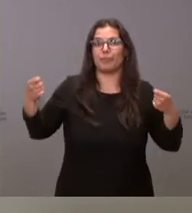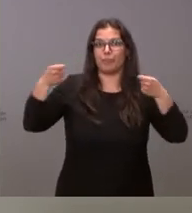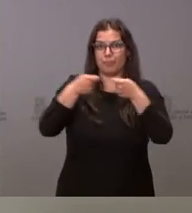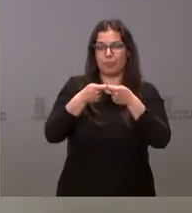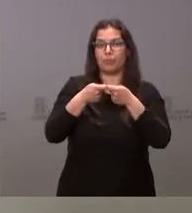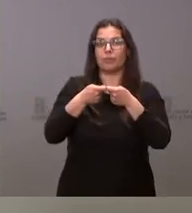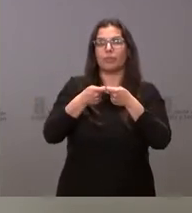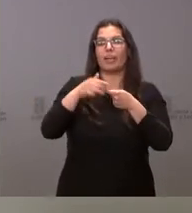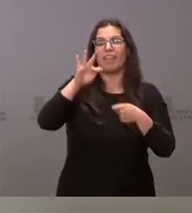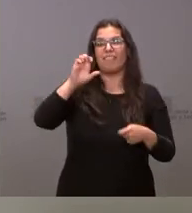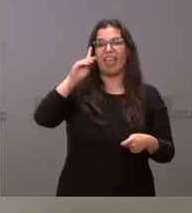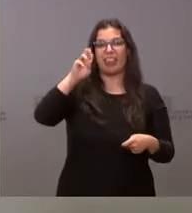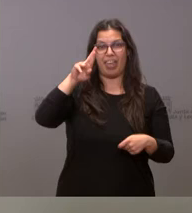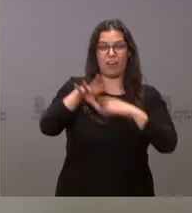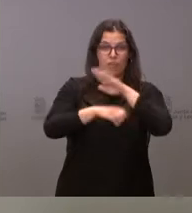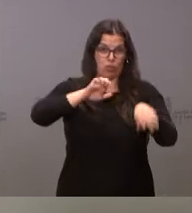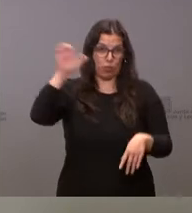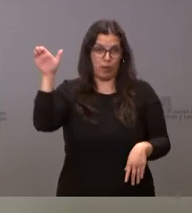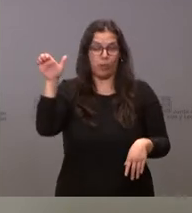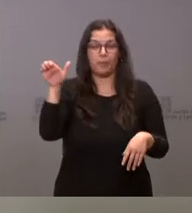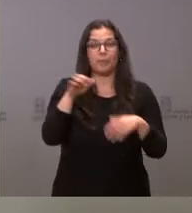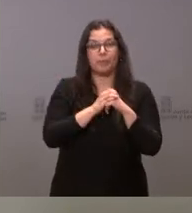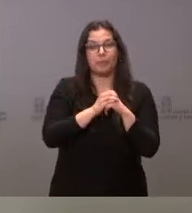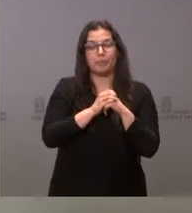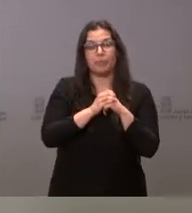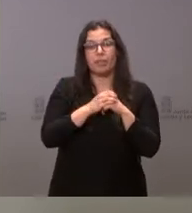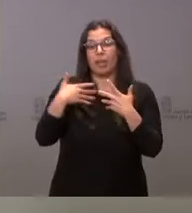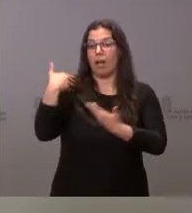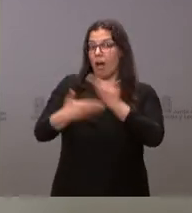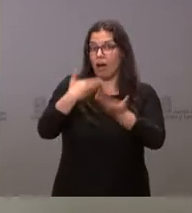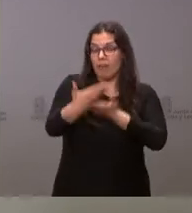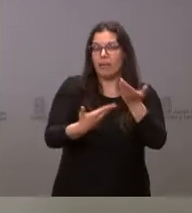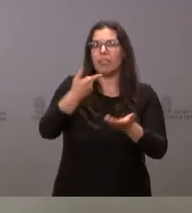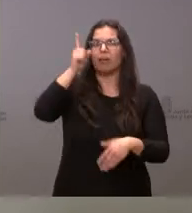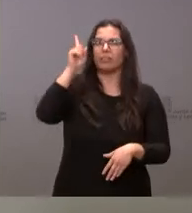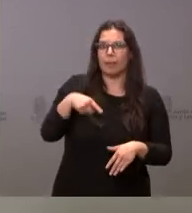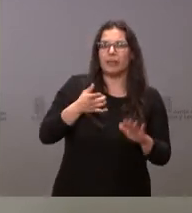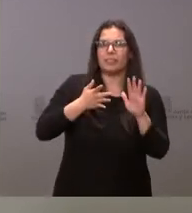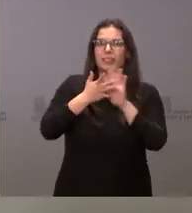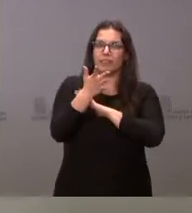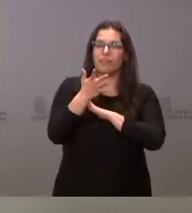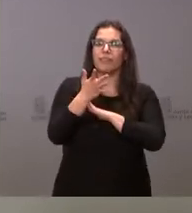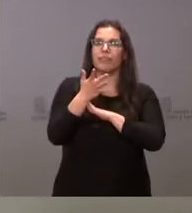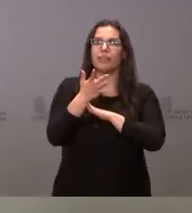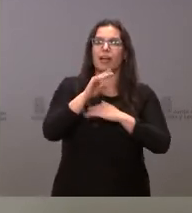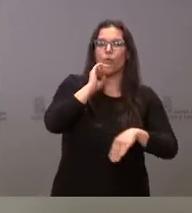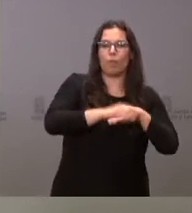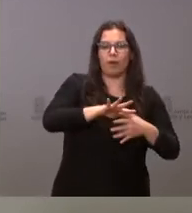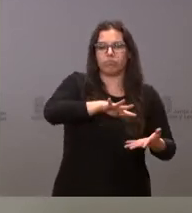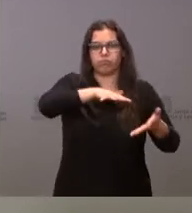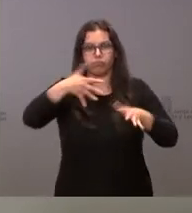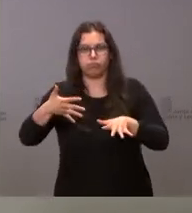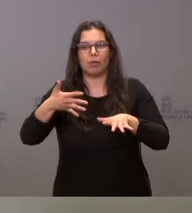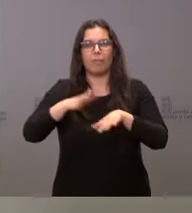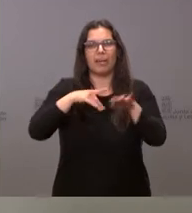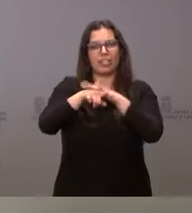por el FEDER y, por tanto, por los fondos europeos y el avance en esta dirección también es un avance en la ejecución y en la gestión de